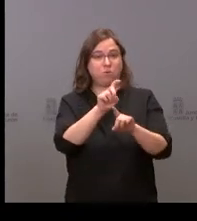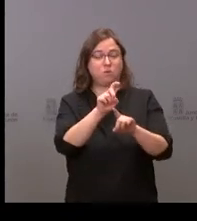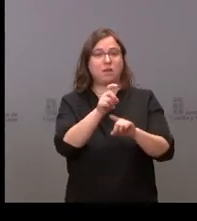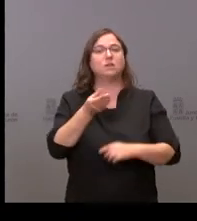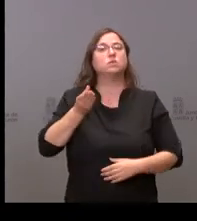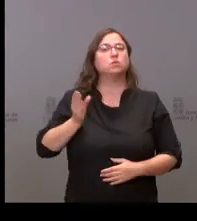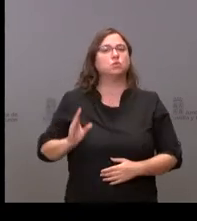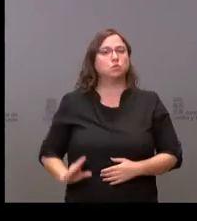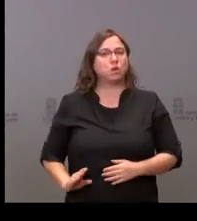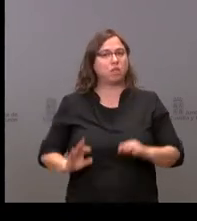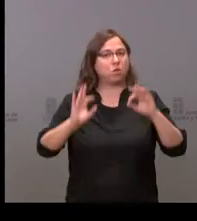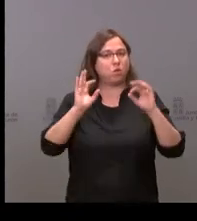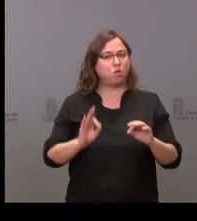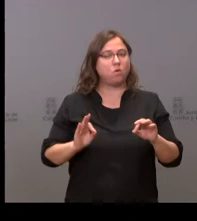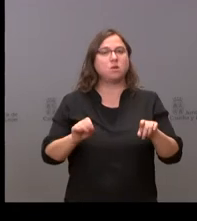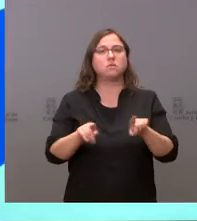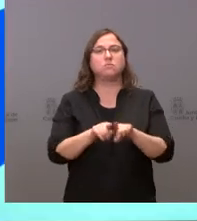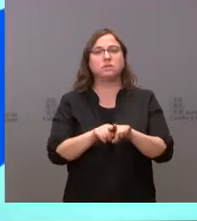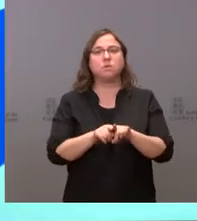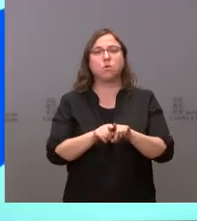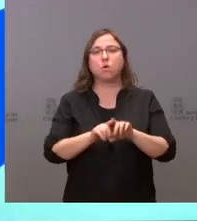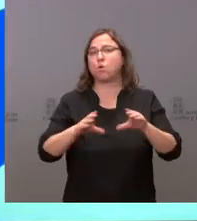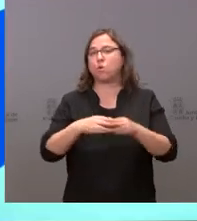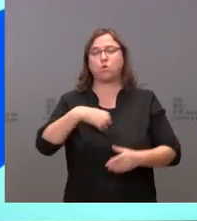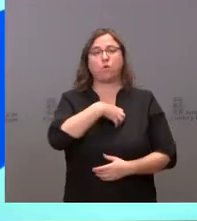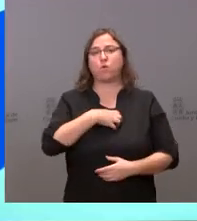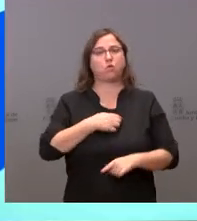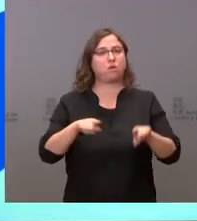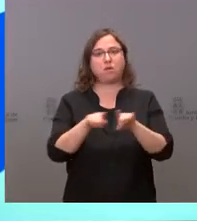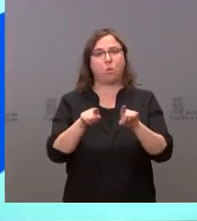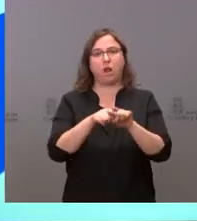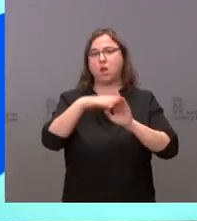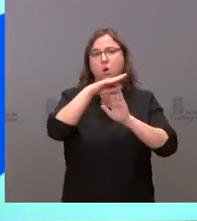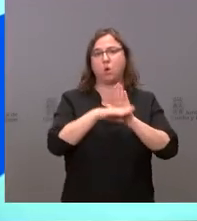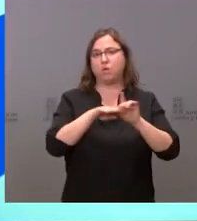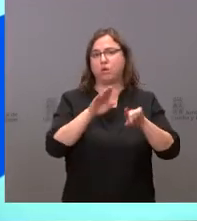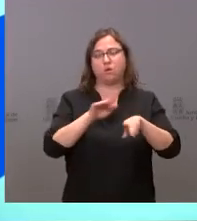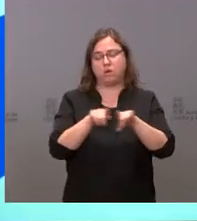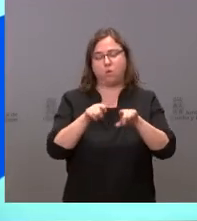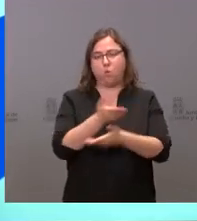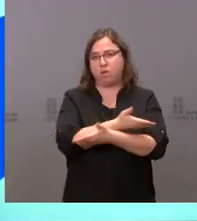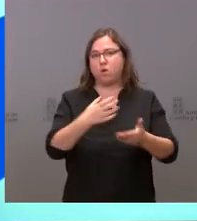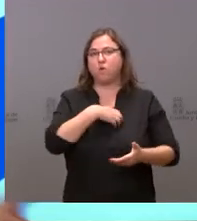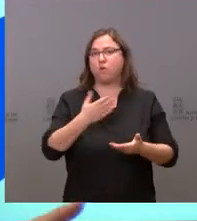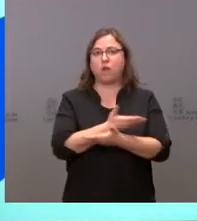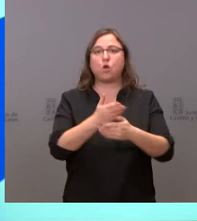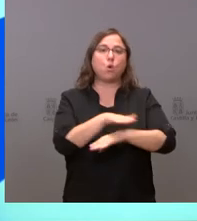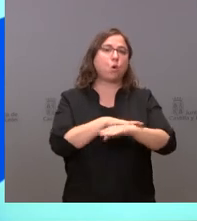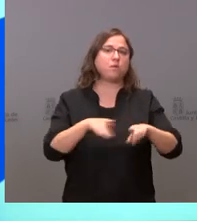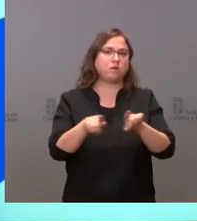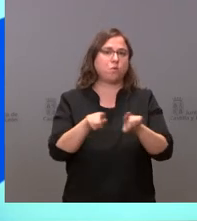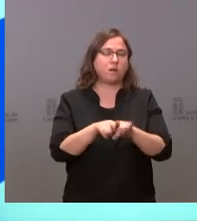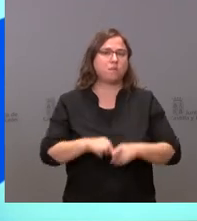incrementa el mismo porcentaje que el conjunto de los empleados públicos en las mismas condiciones que para los empleados públicos pero sobre la cantidad ya